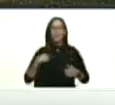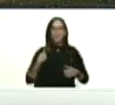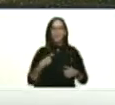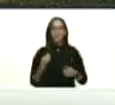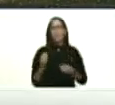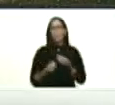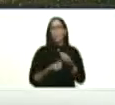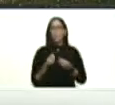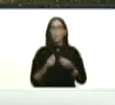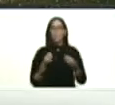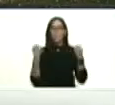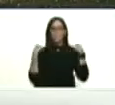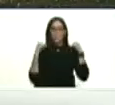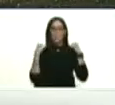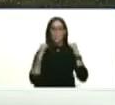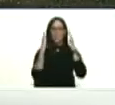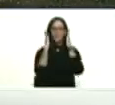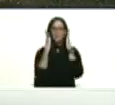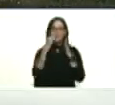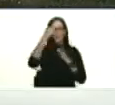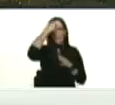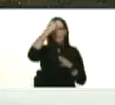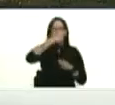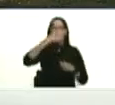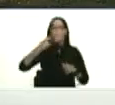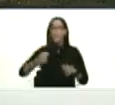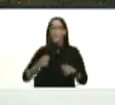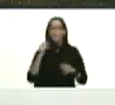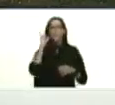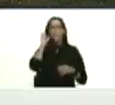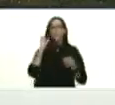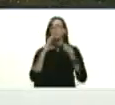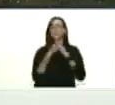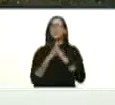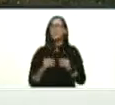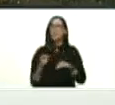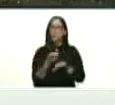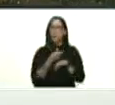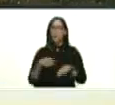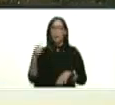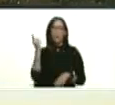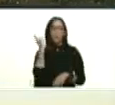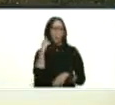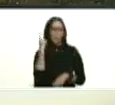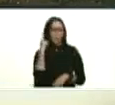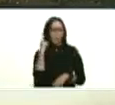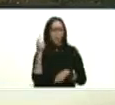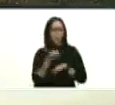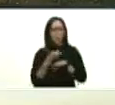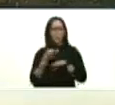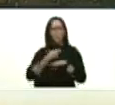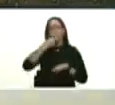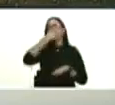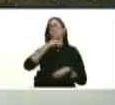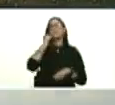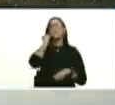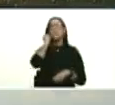preparamos para atender a ese pueblo para que lo escuchen todos los gobernadores oídos gobernadores gobernadoras